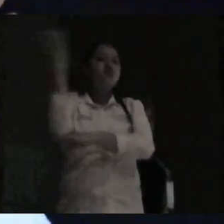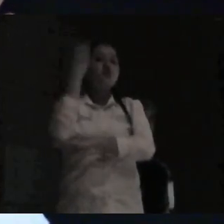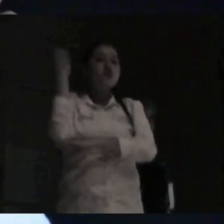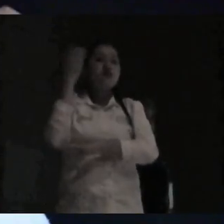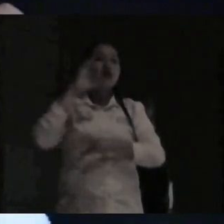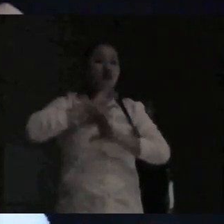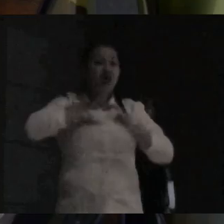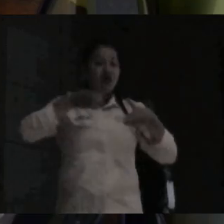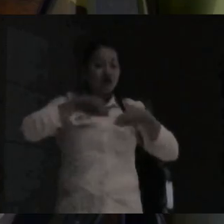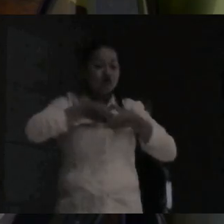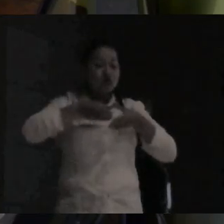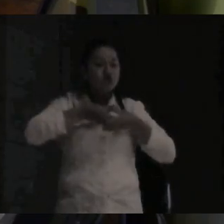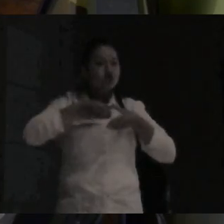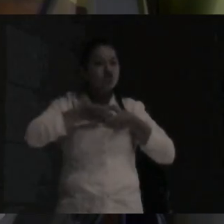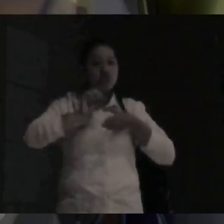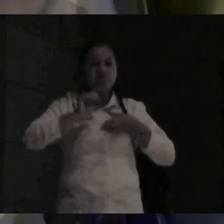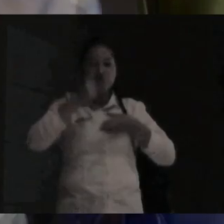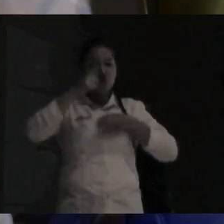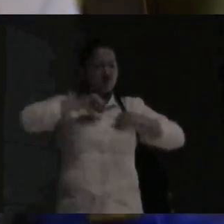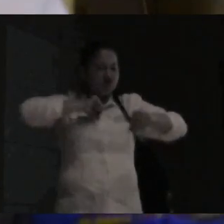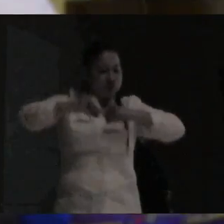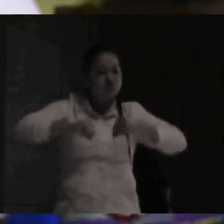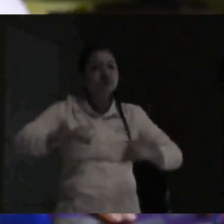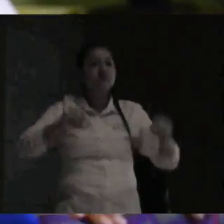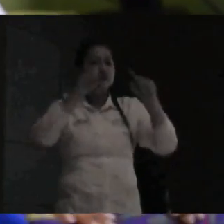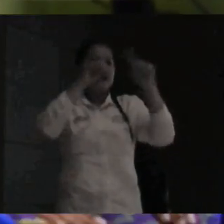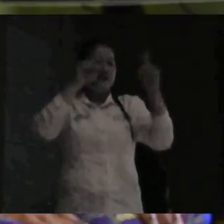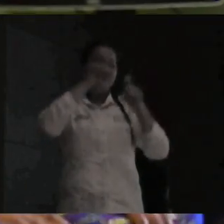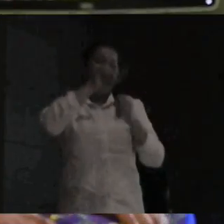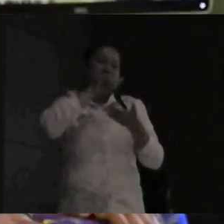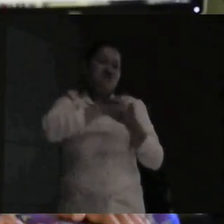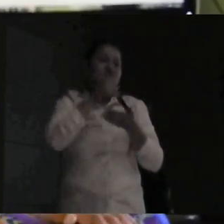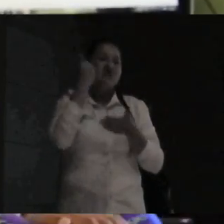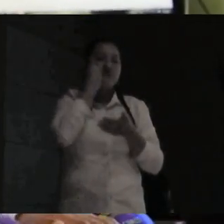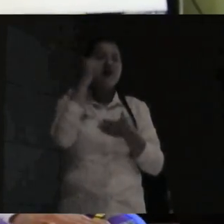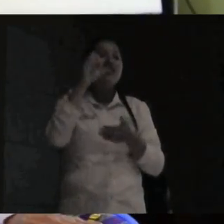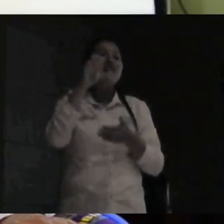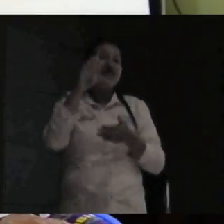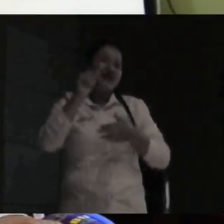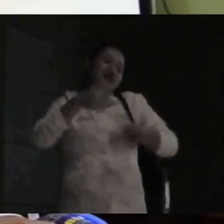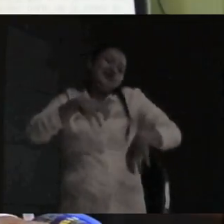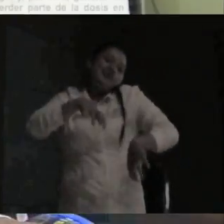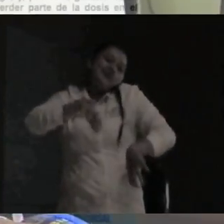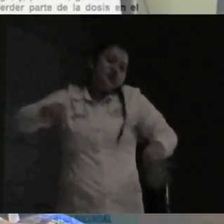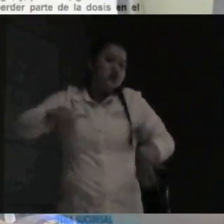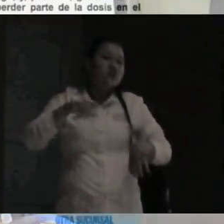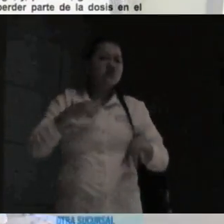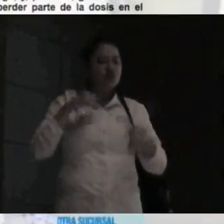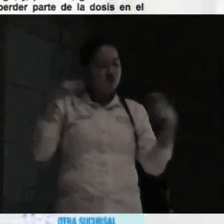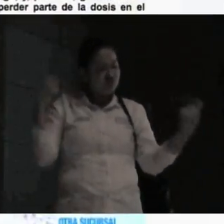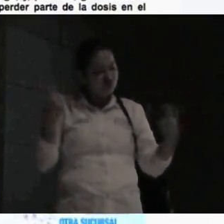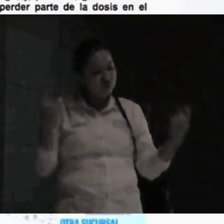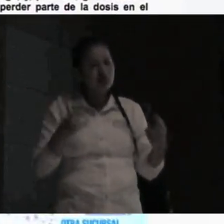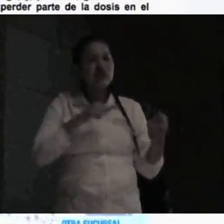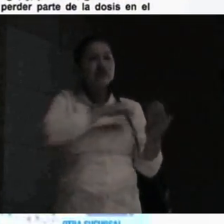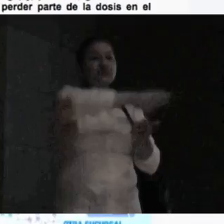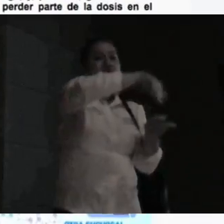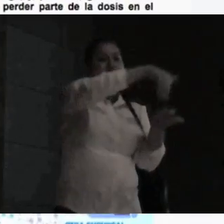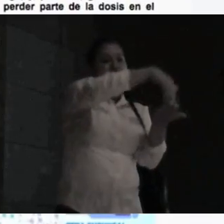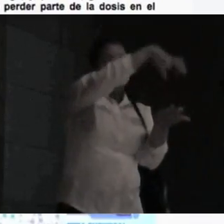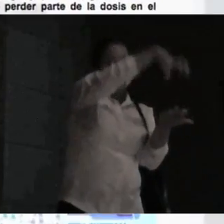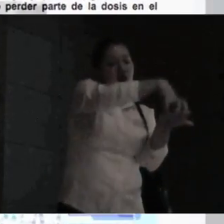investigación científica sobre ELA en Colombia La propulsora de la creación de centros de atención integral